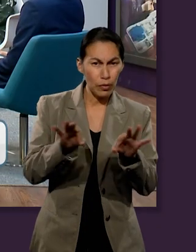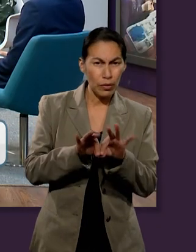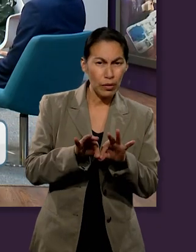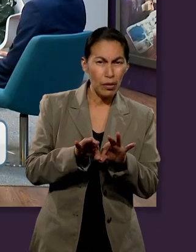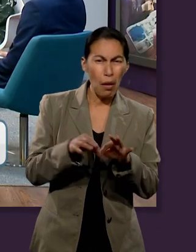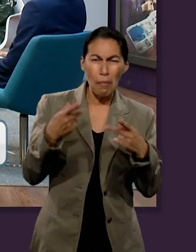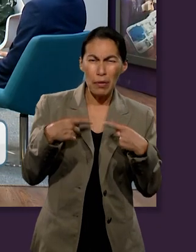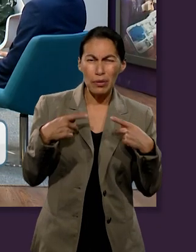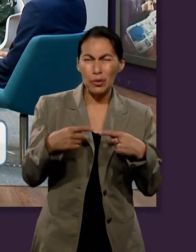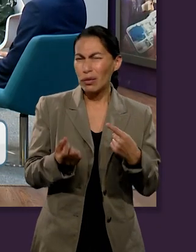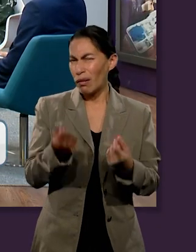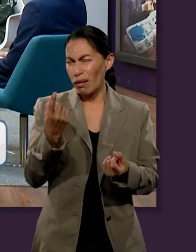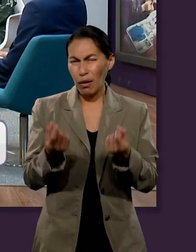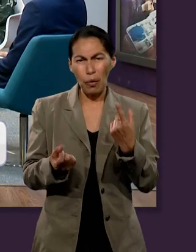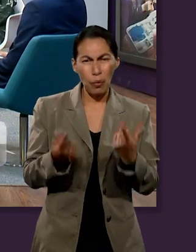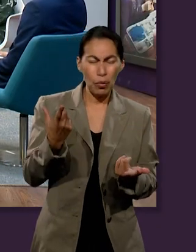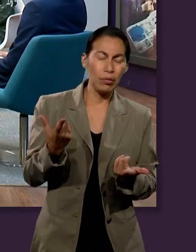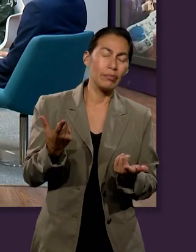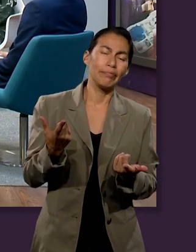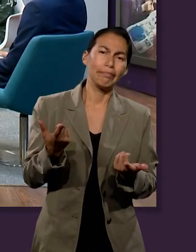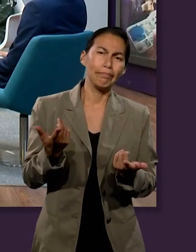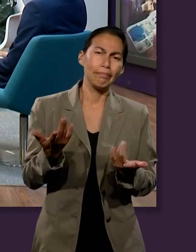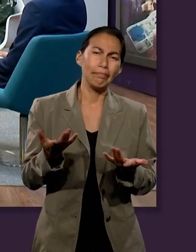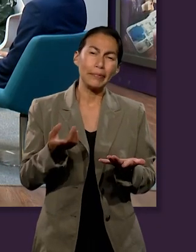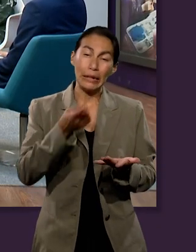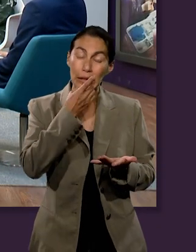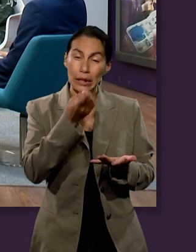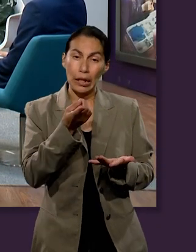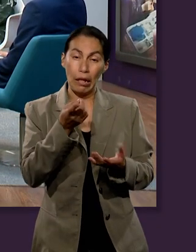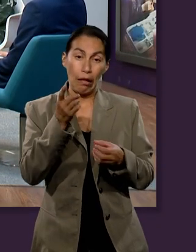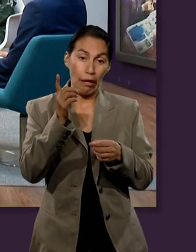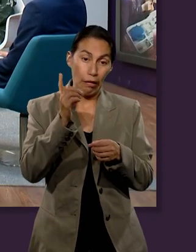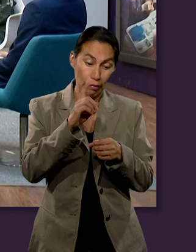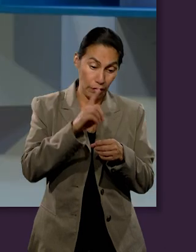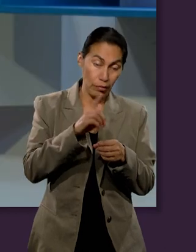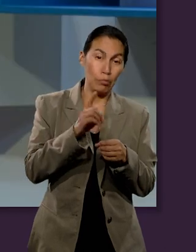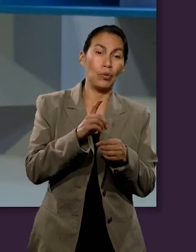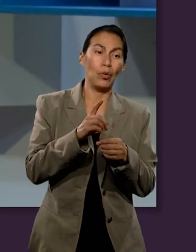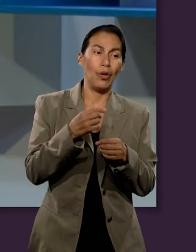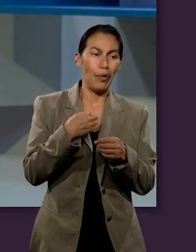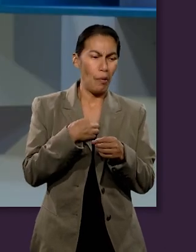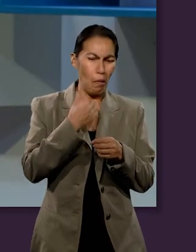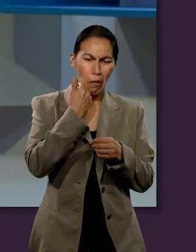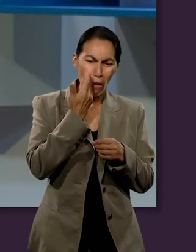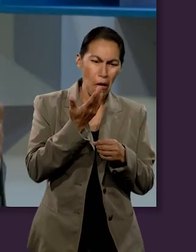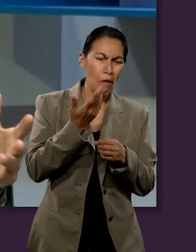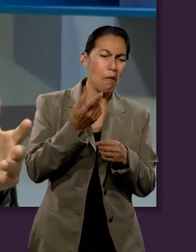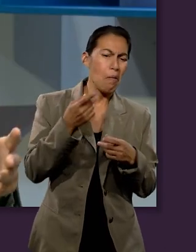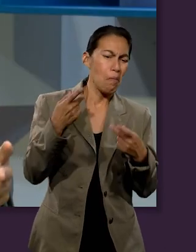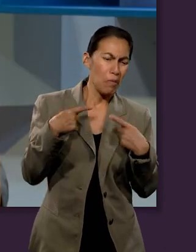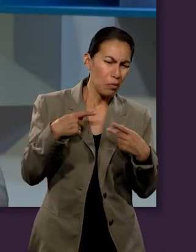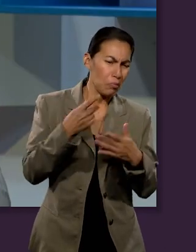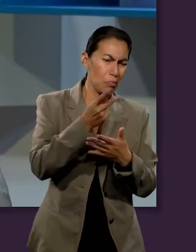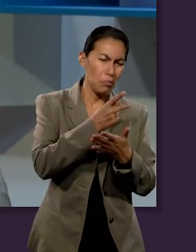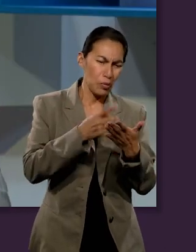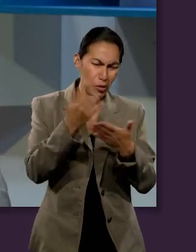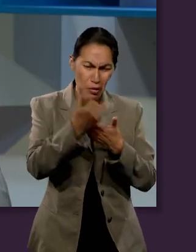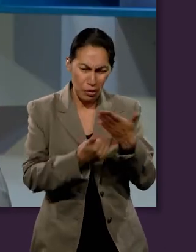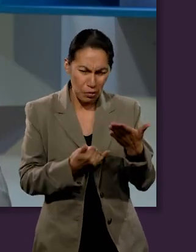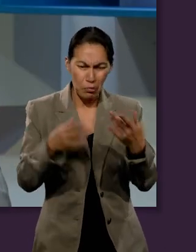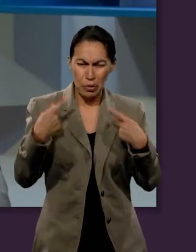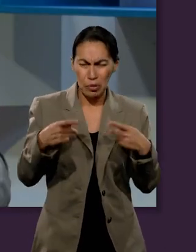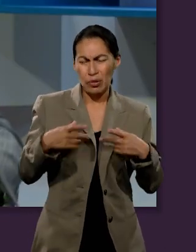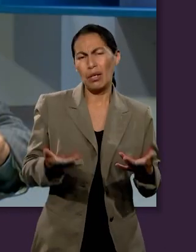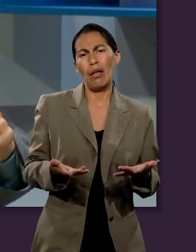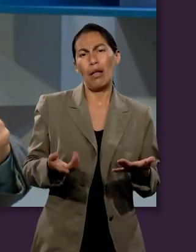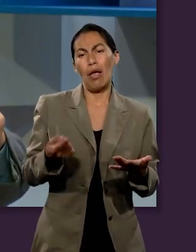últimamente algunas personas tratan de hacer con el diezmo lo que quieren, destinarlo a algunos proyectos personales,